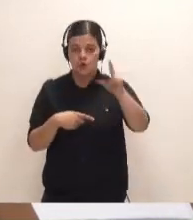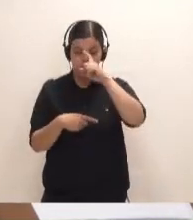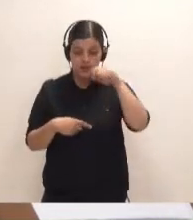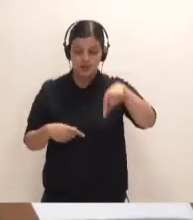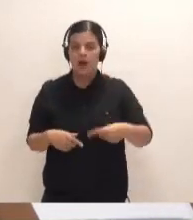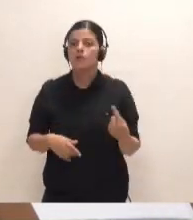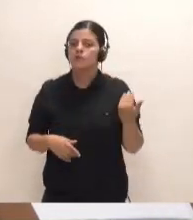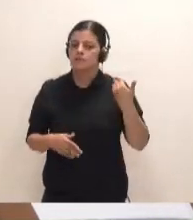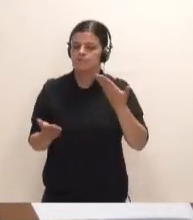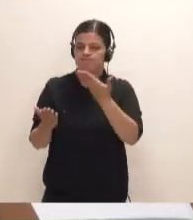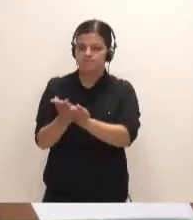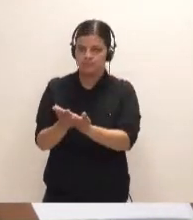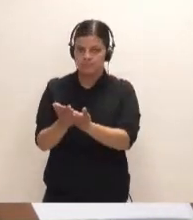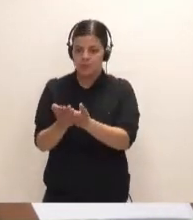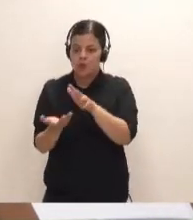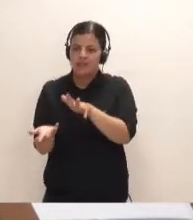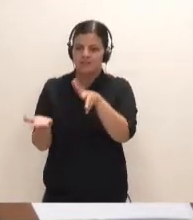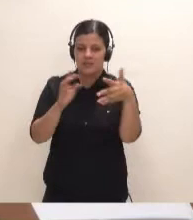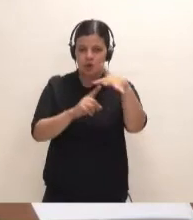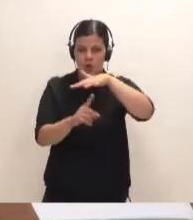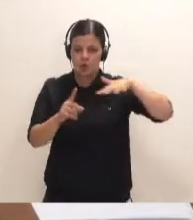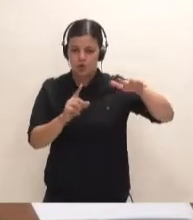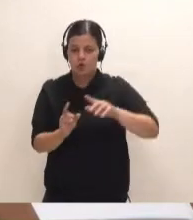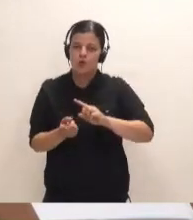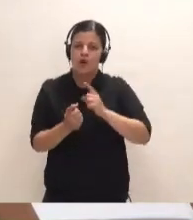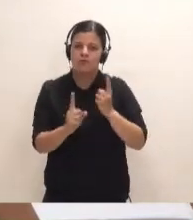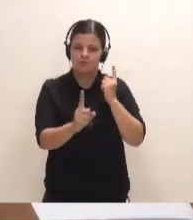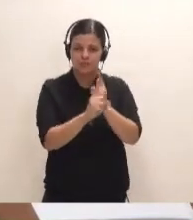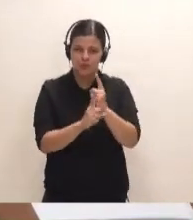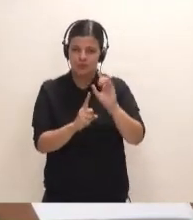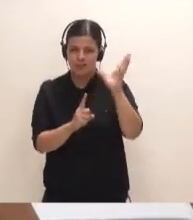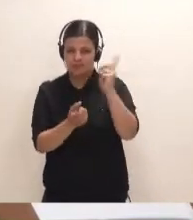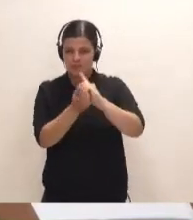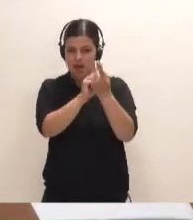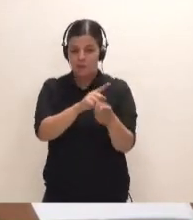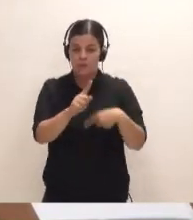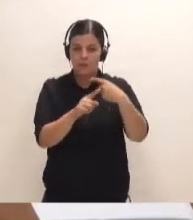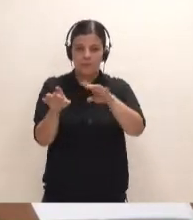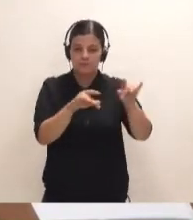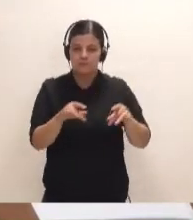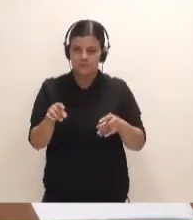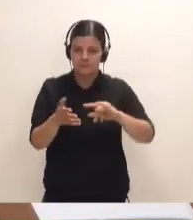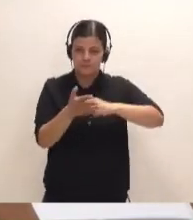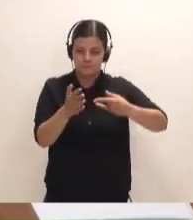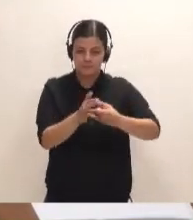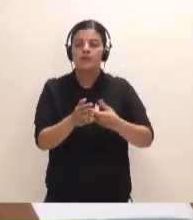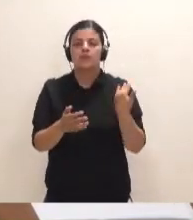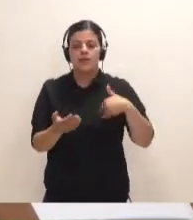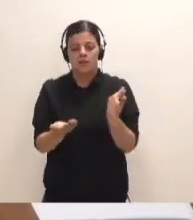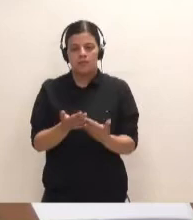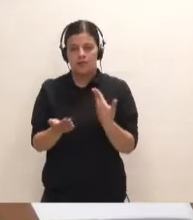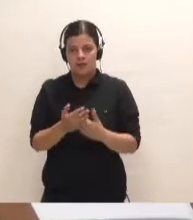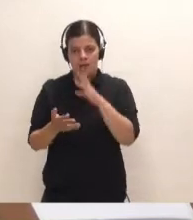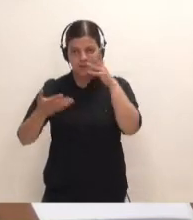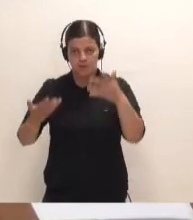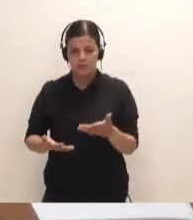solicitaba a la Consejería de Transición Ecológica, Lucha contra el Cambio Climático y Planificación Territorial, Certificación de Vigencia de la